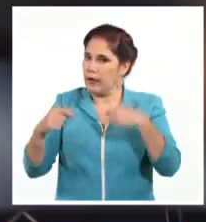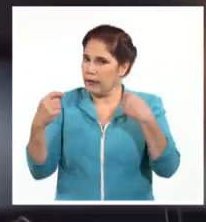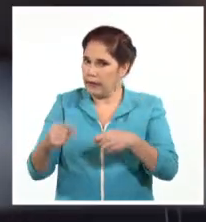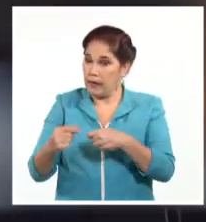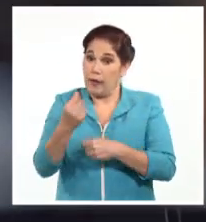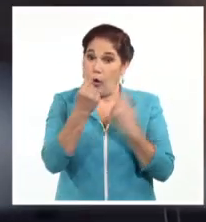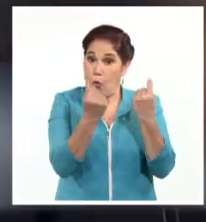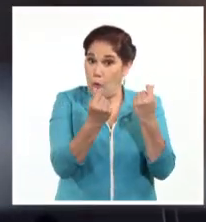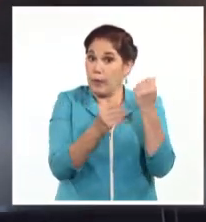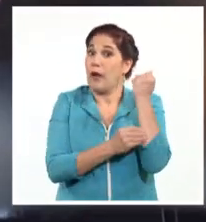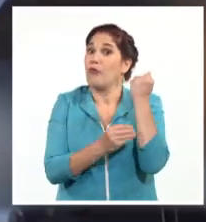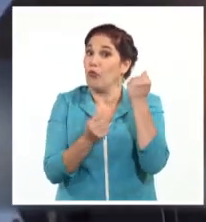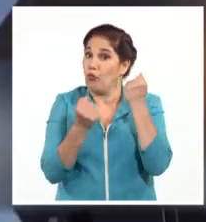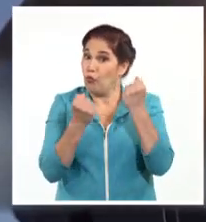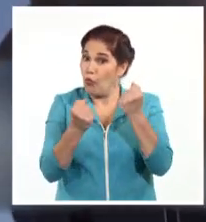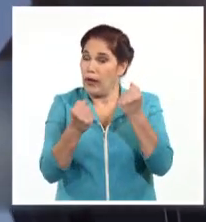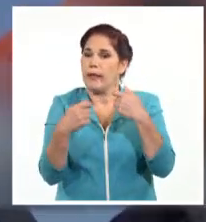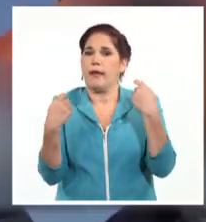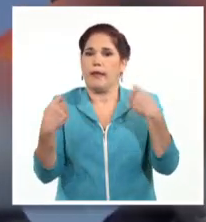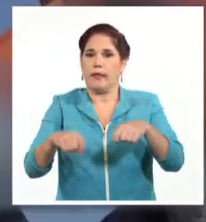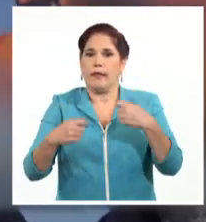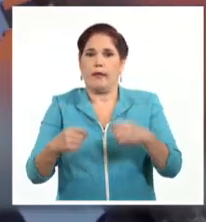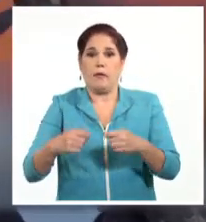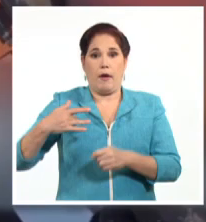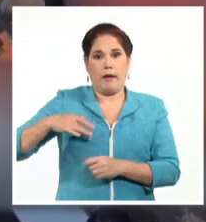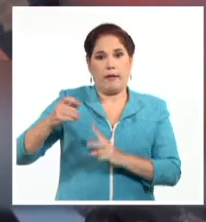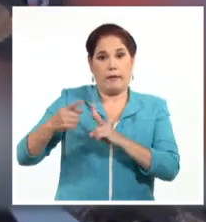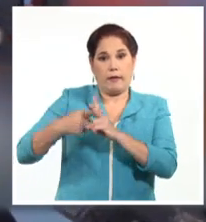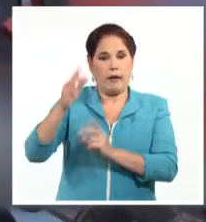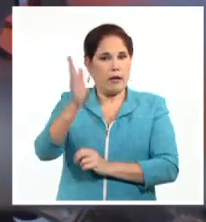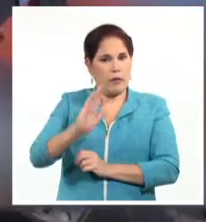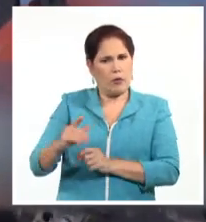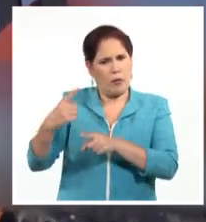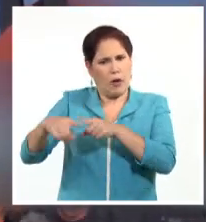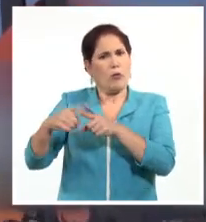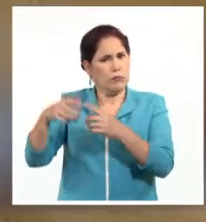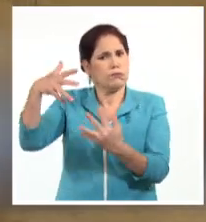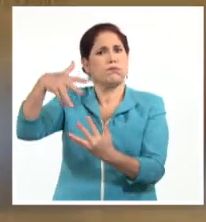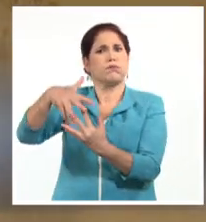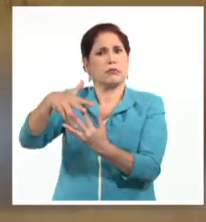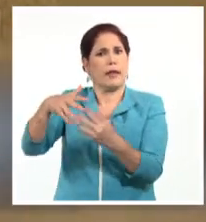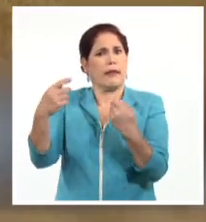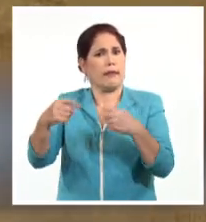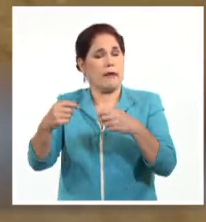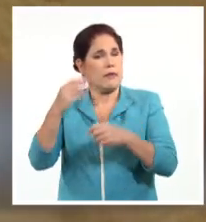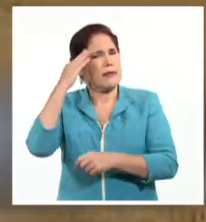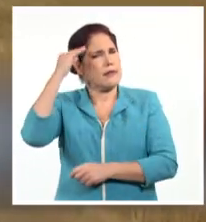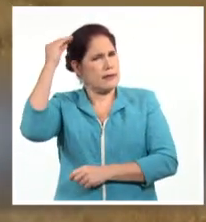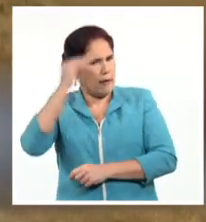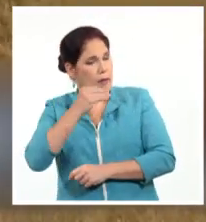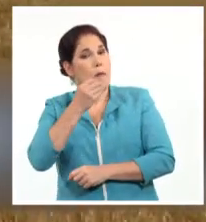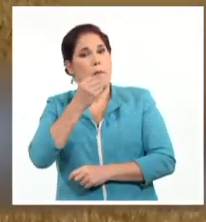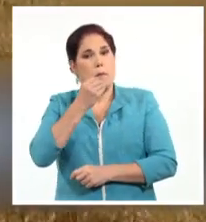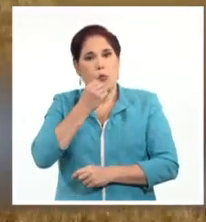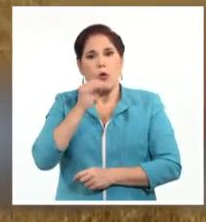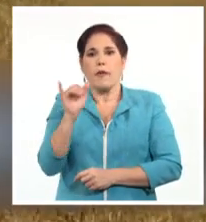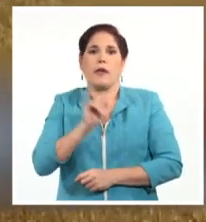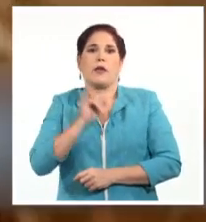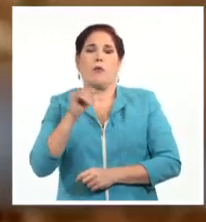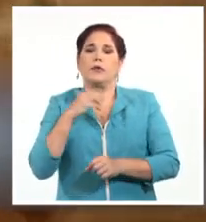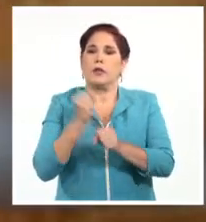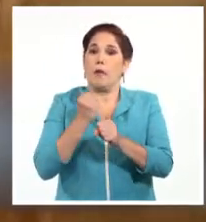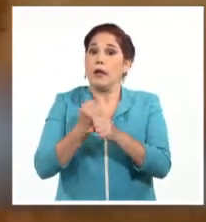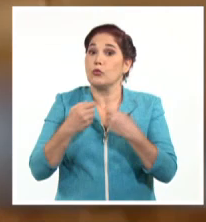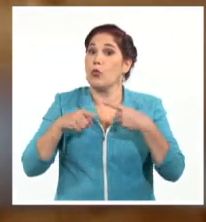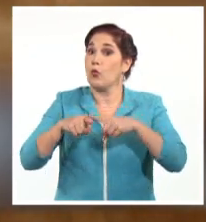economías muy vinculadas en muchas materias. Porque sabemos que podemos ser, trabajando